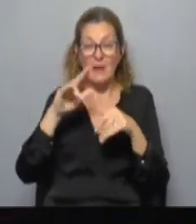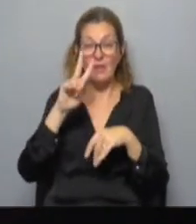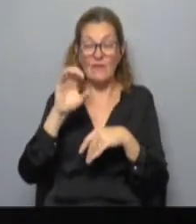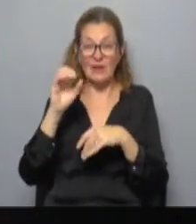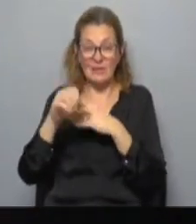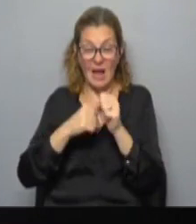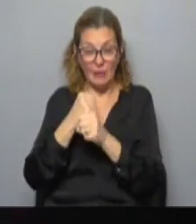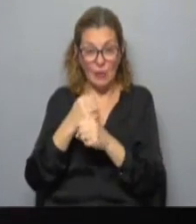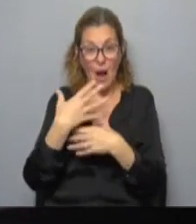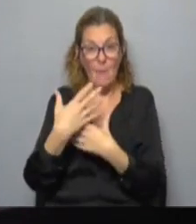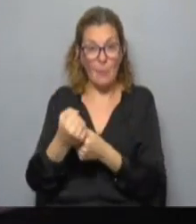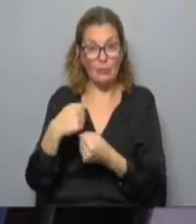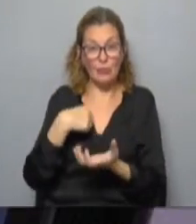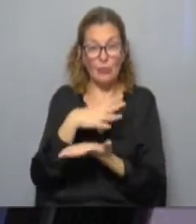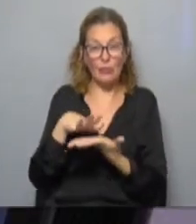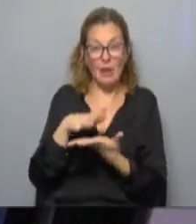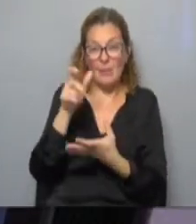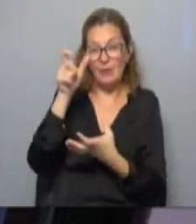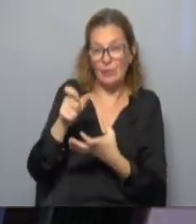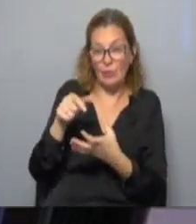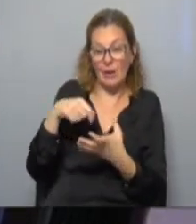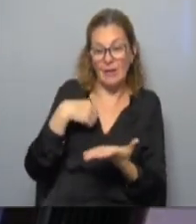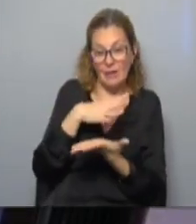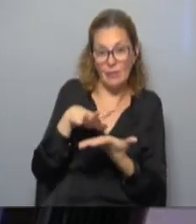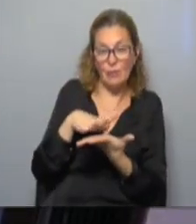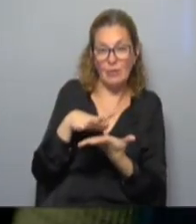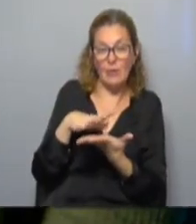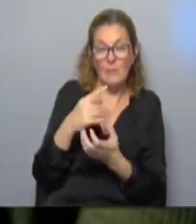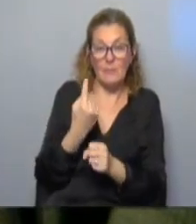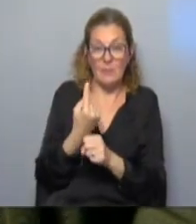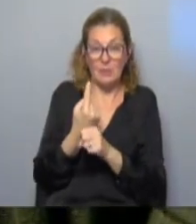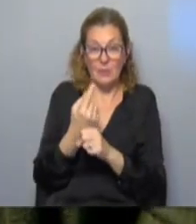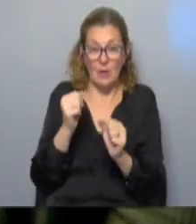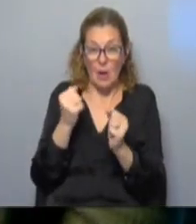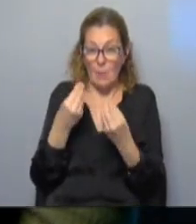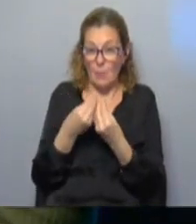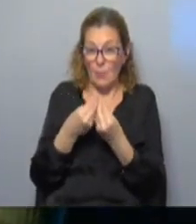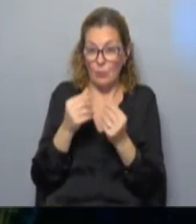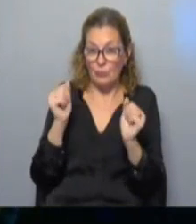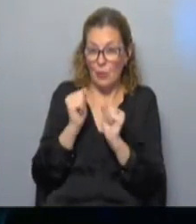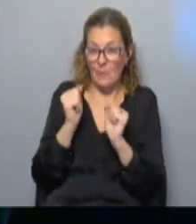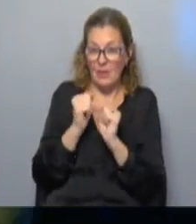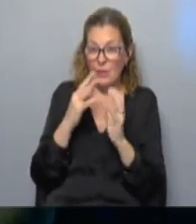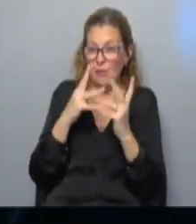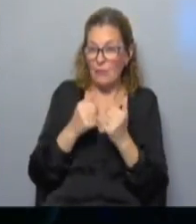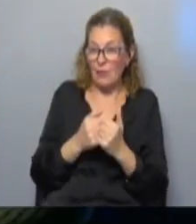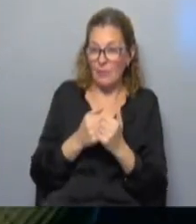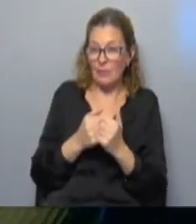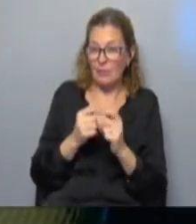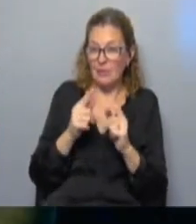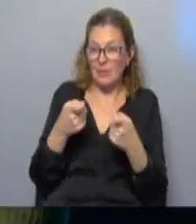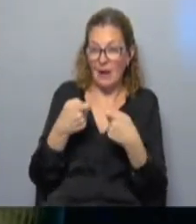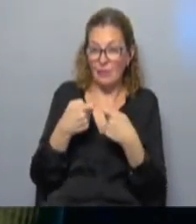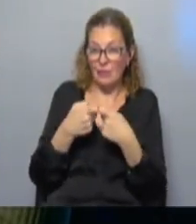años de apoyo sanitario y social a pacientes que pasan por estas situaciones primero hay muchos miedos y muchos mitos por eso es que está también la